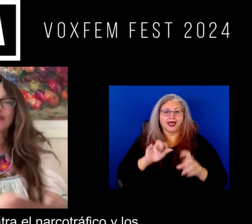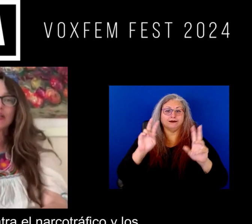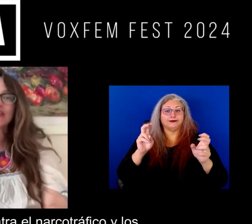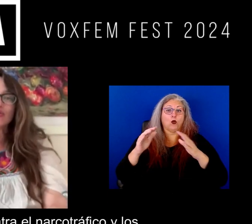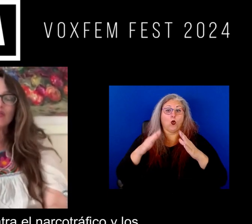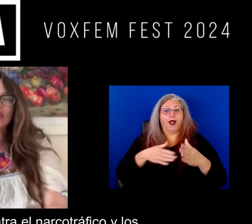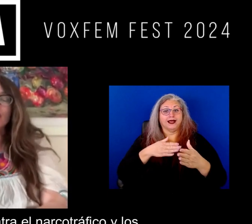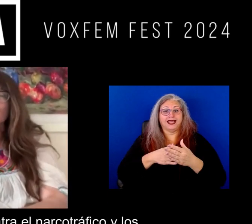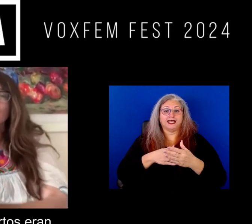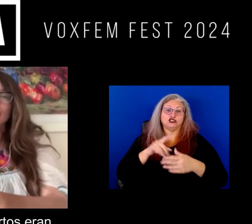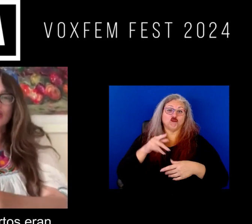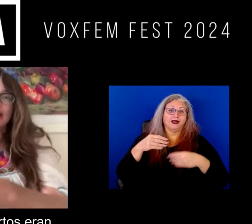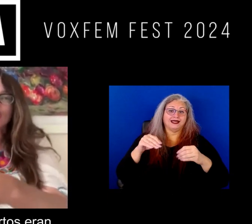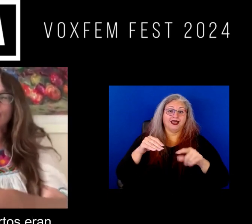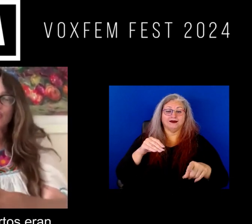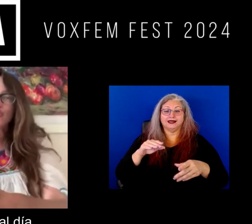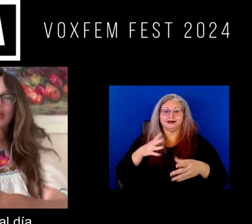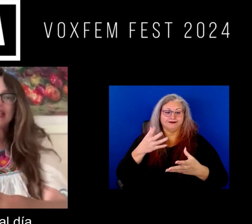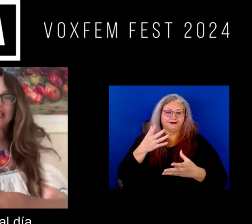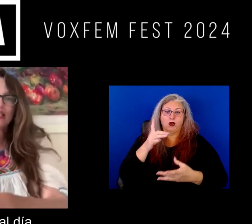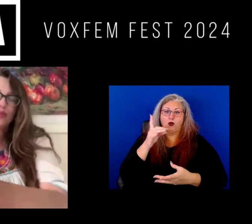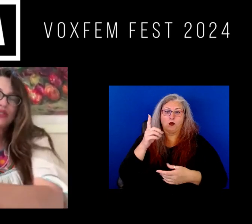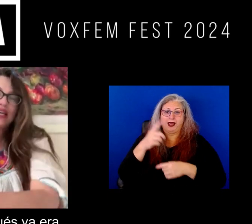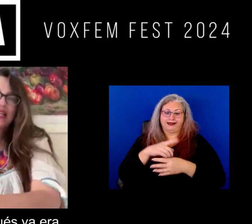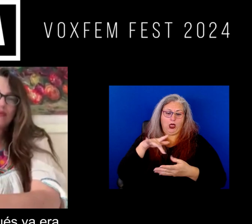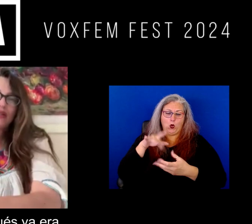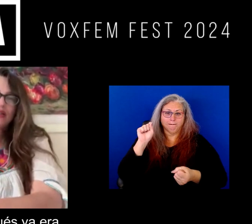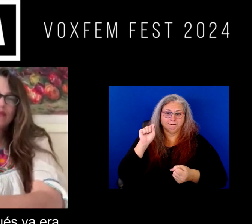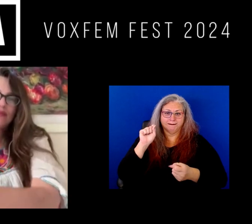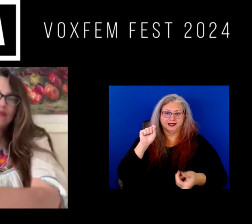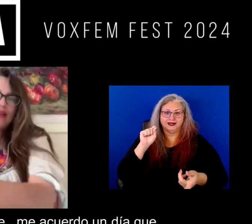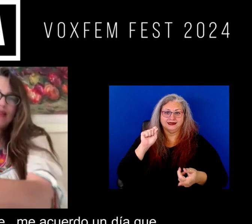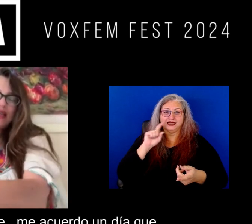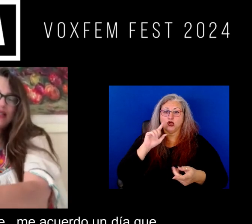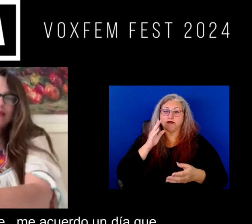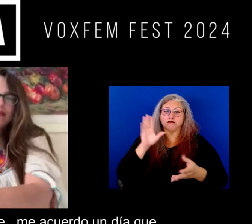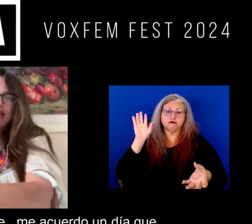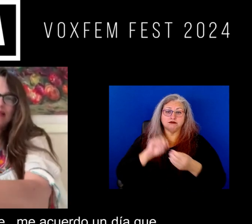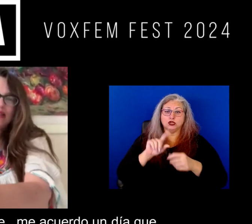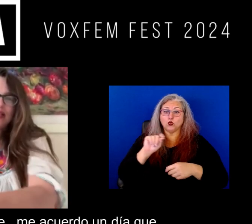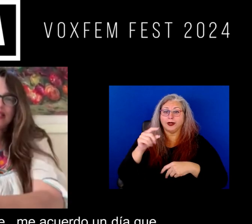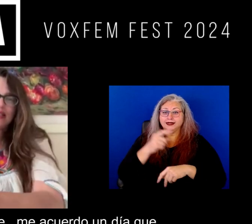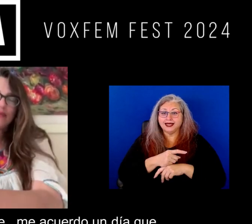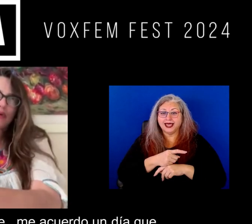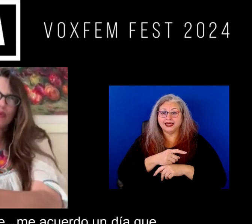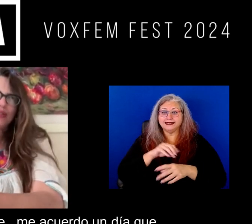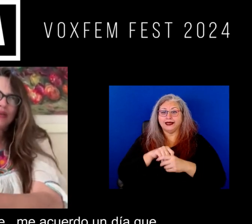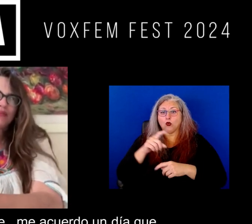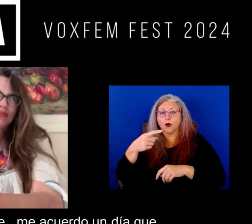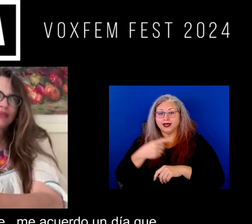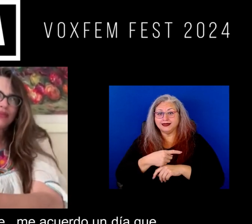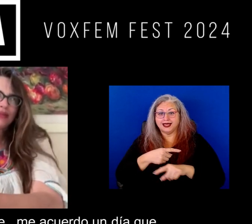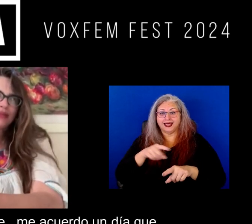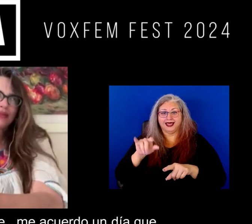llamada a la guerra contra el narcotráfico y los muertos eran ocho al día después ya eran de días de lente de días de un